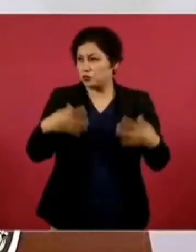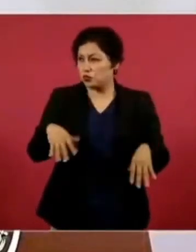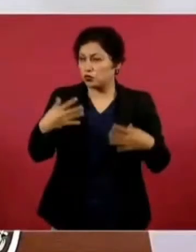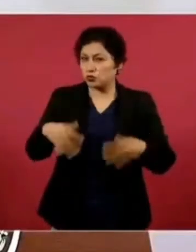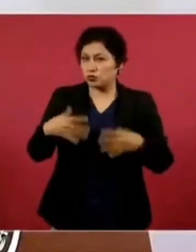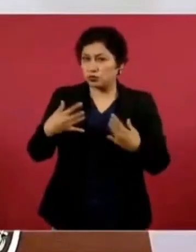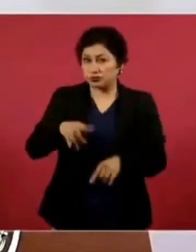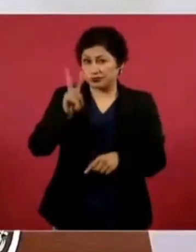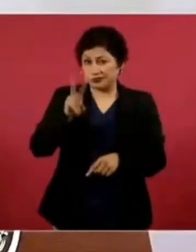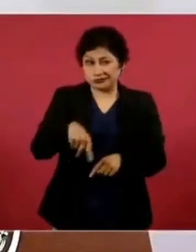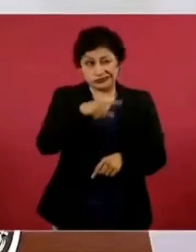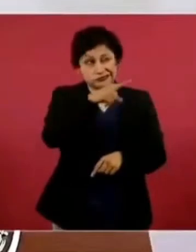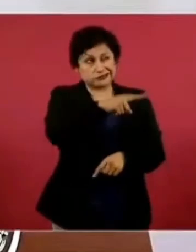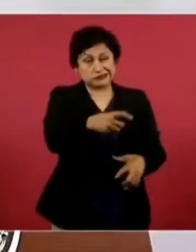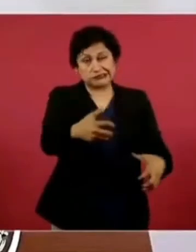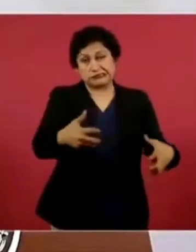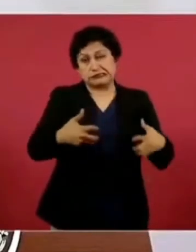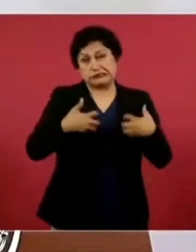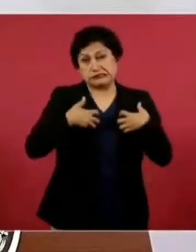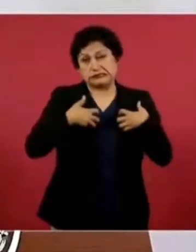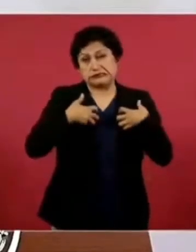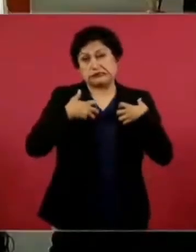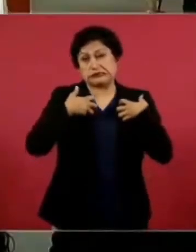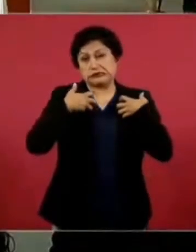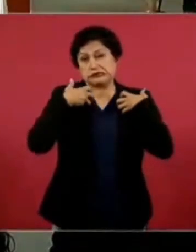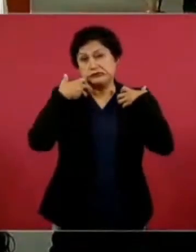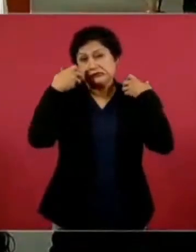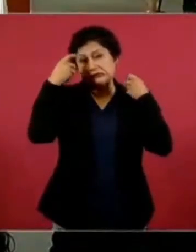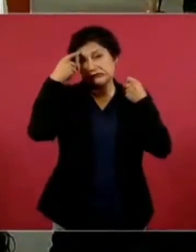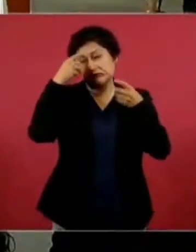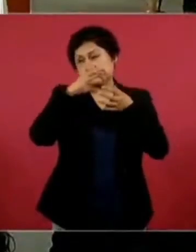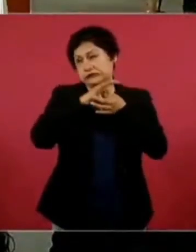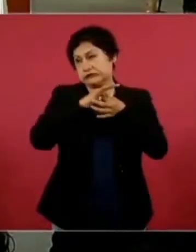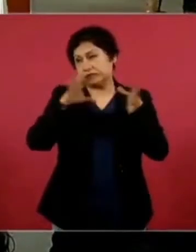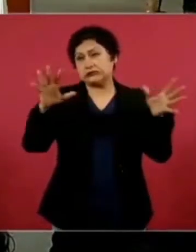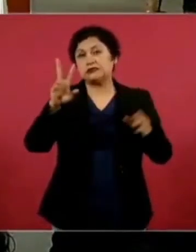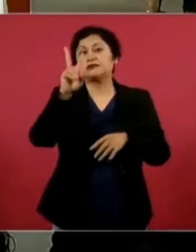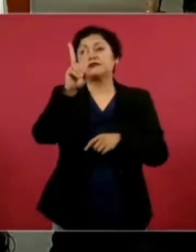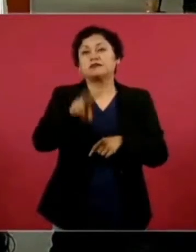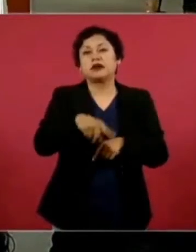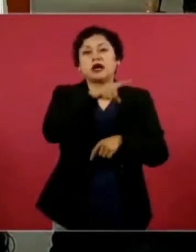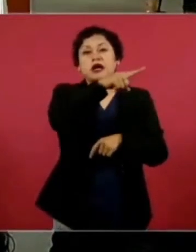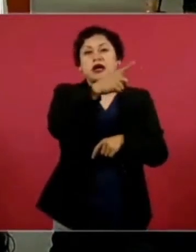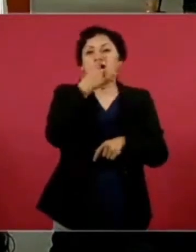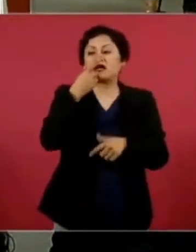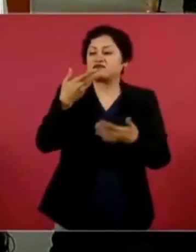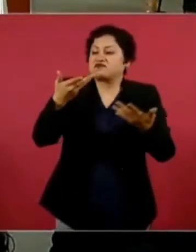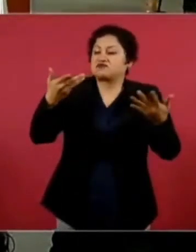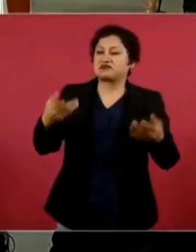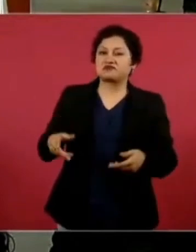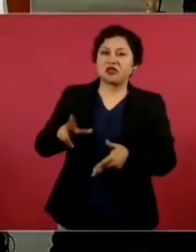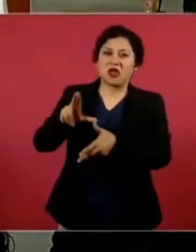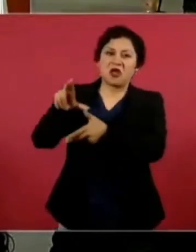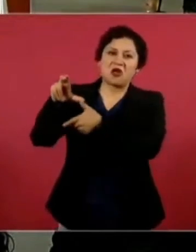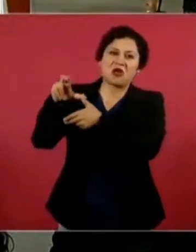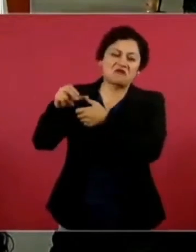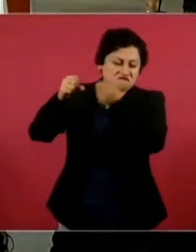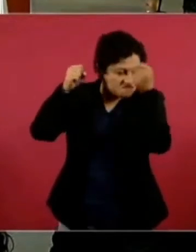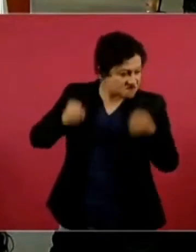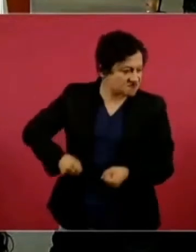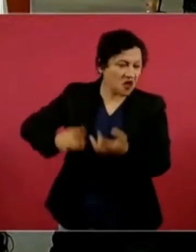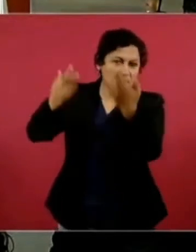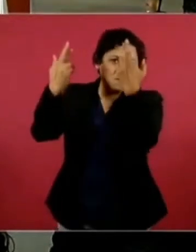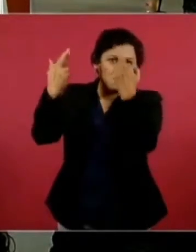muy enojados, obnubilados, decía, no va a quedar nada, porque como tiene